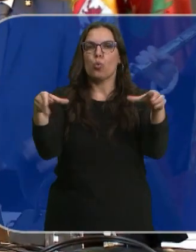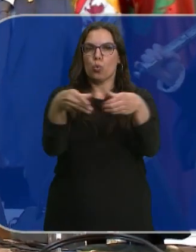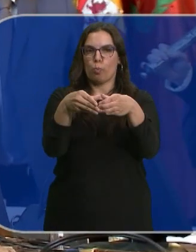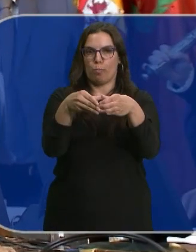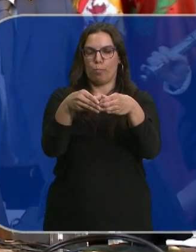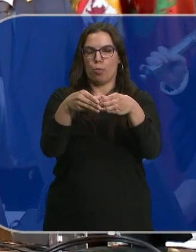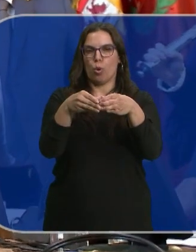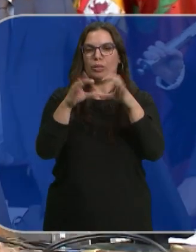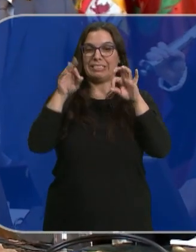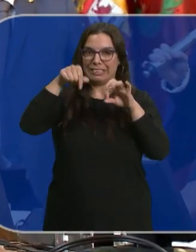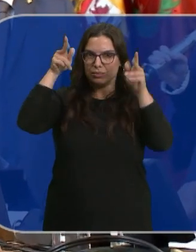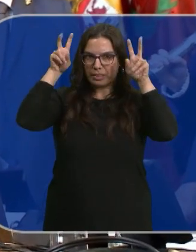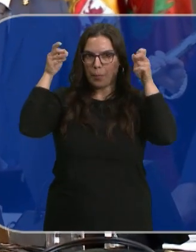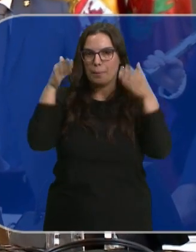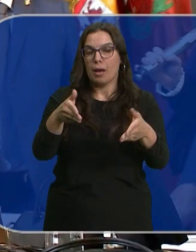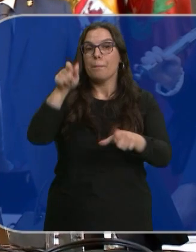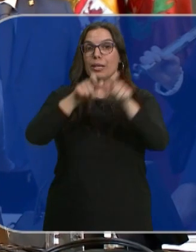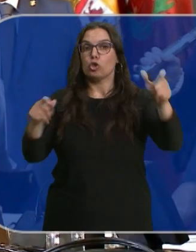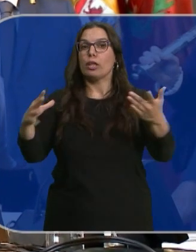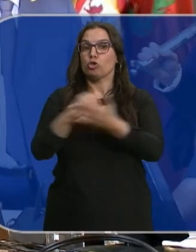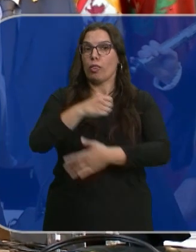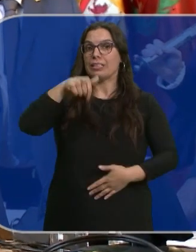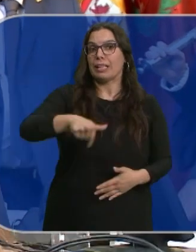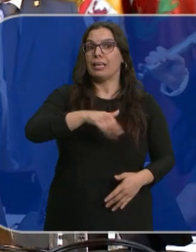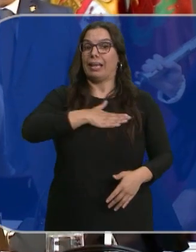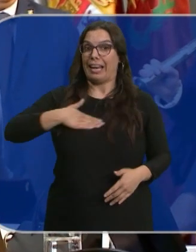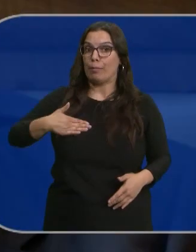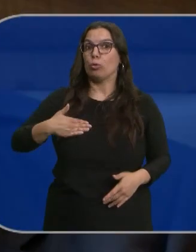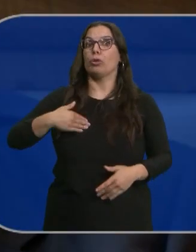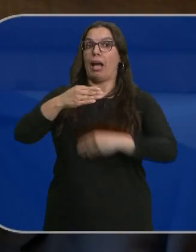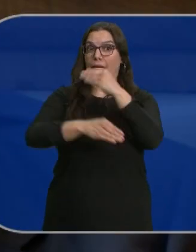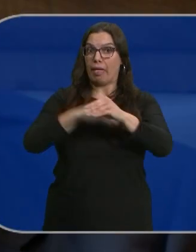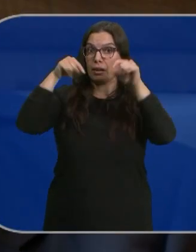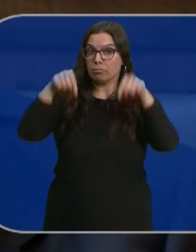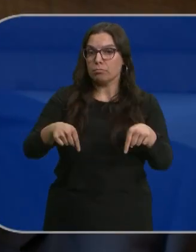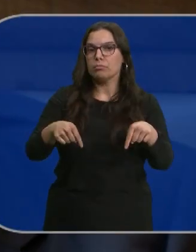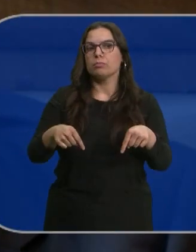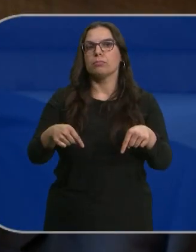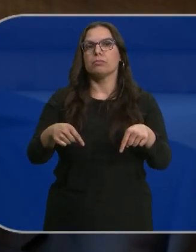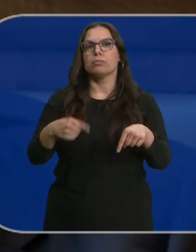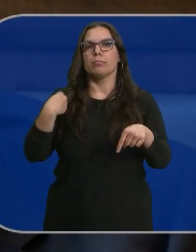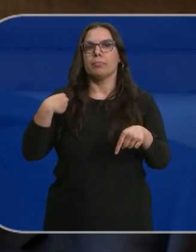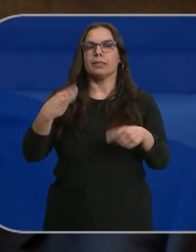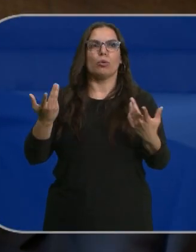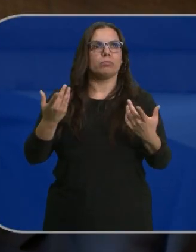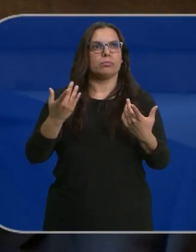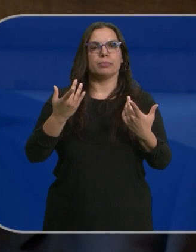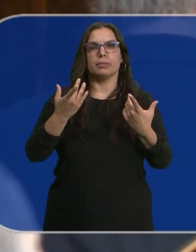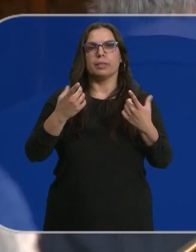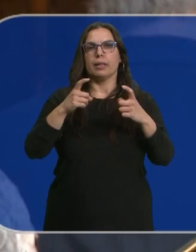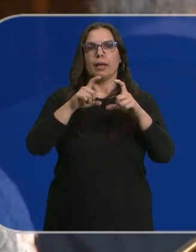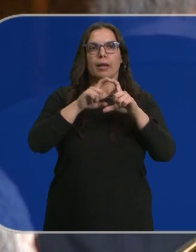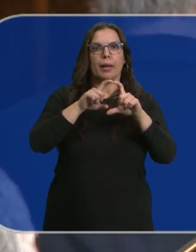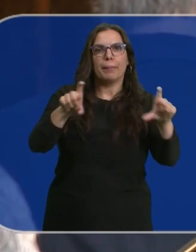un lugar de encuentro de todos los que apostamos aquí en Valladolid por el soterramiento, desde el punto de vista de los agentes sociales, los